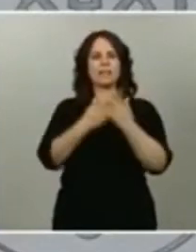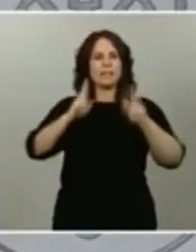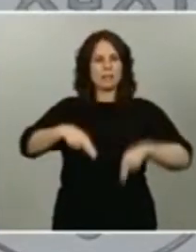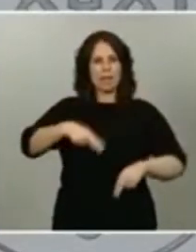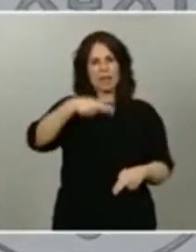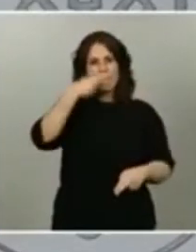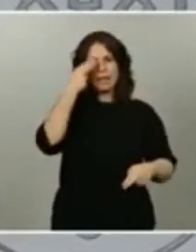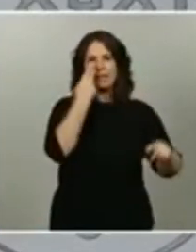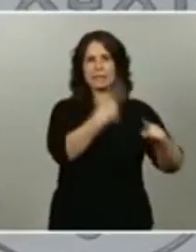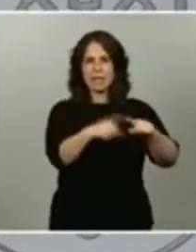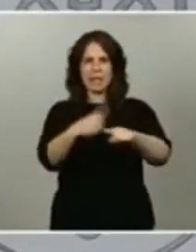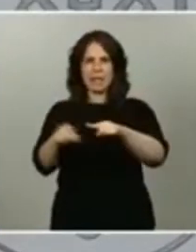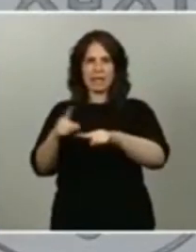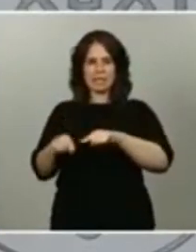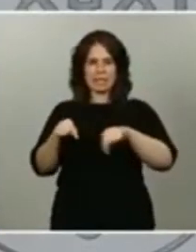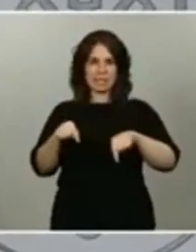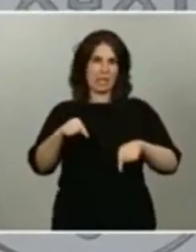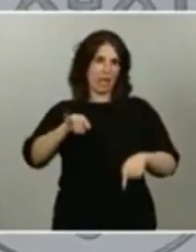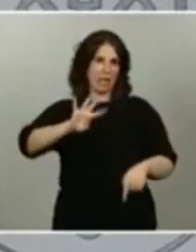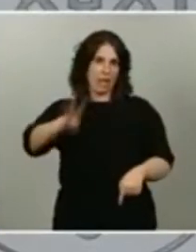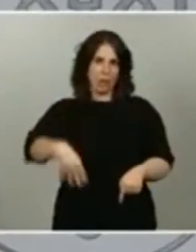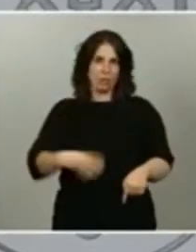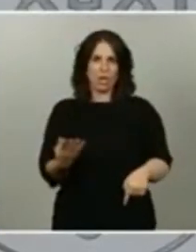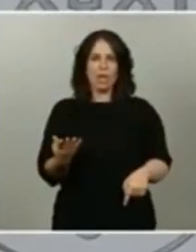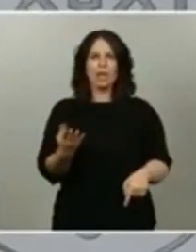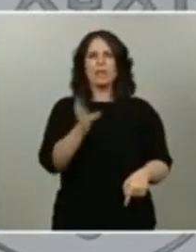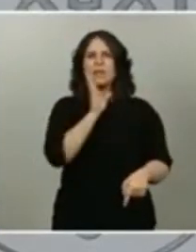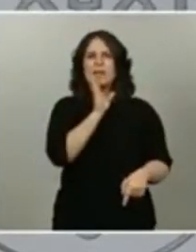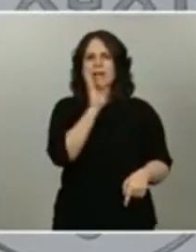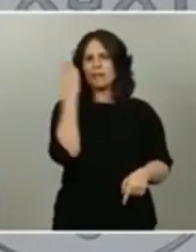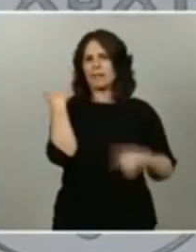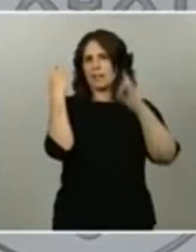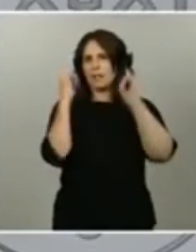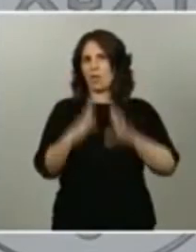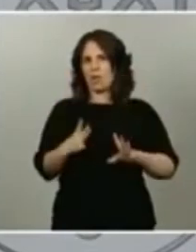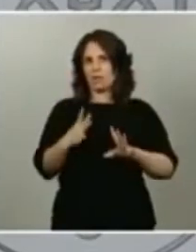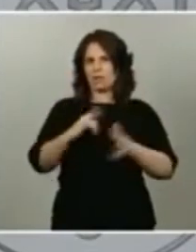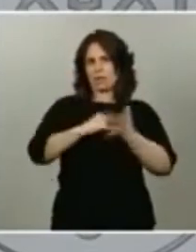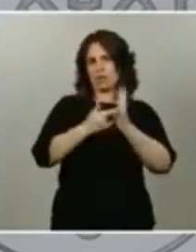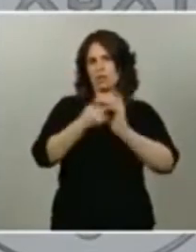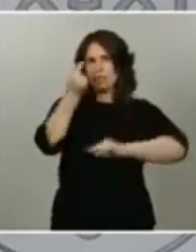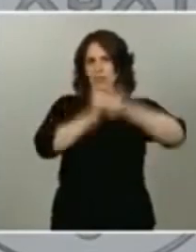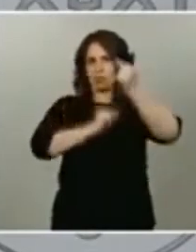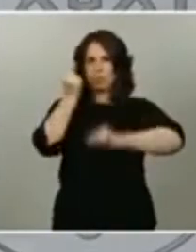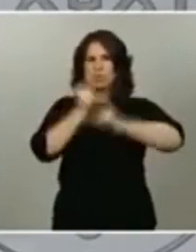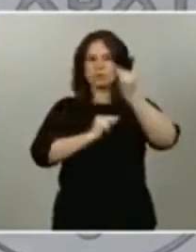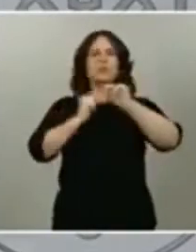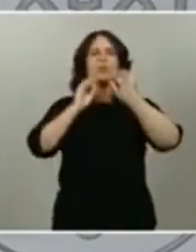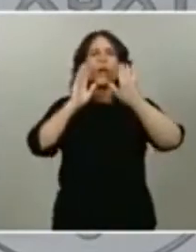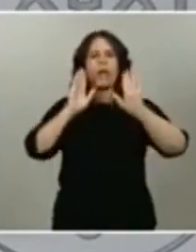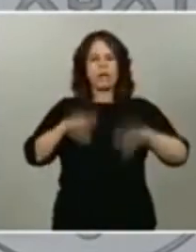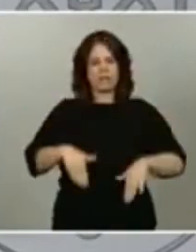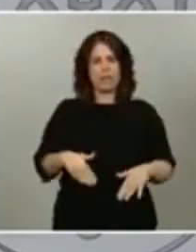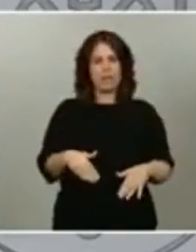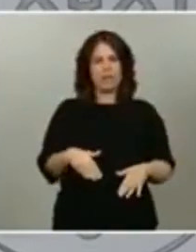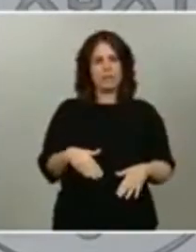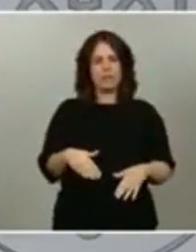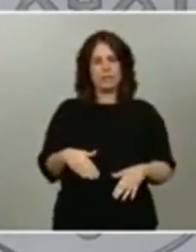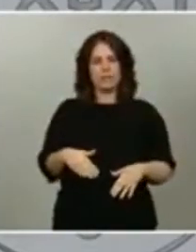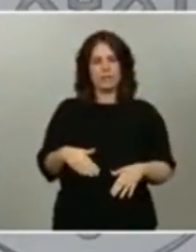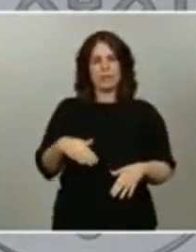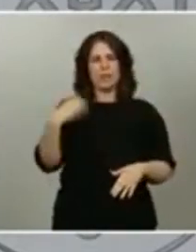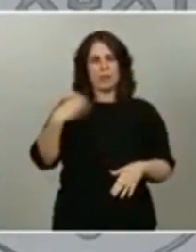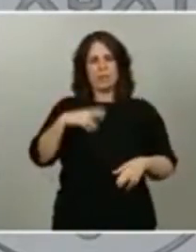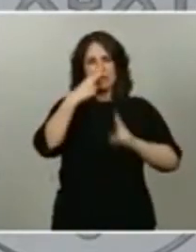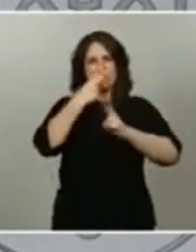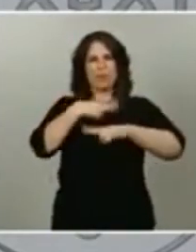en este caso de Cataluña como estuvieron en el proyecto de presupuestos anterior estén subrayados en el proyecto de cuentas públicas que